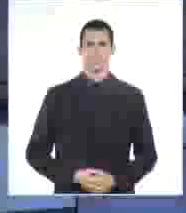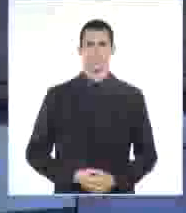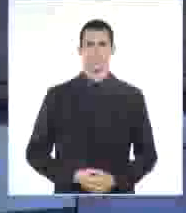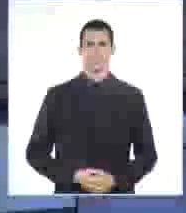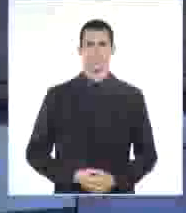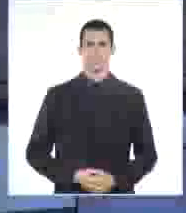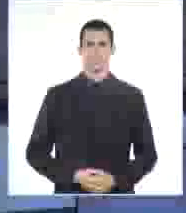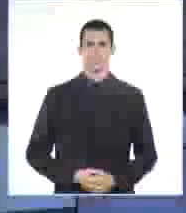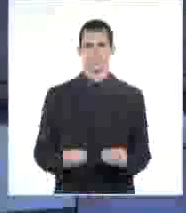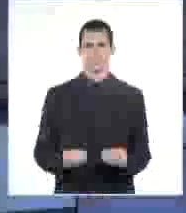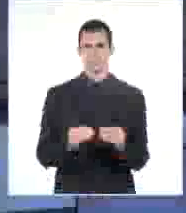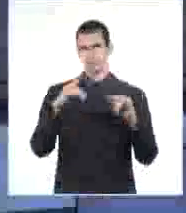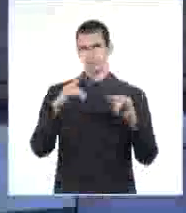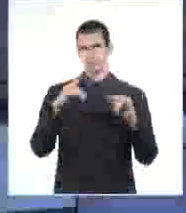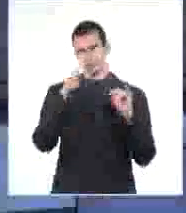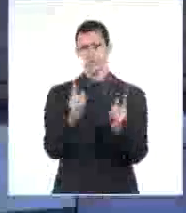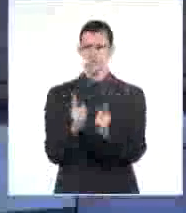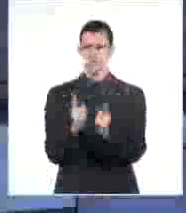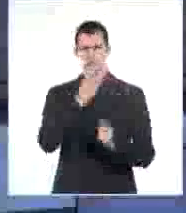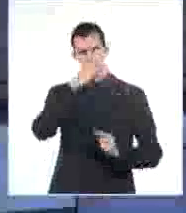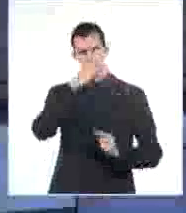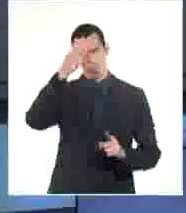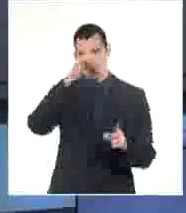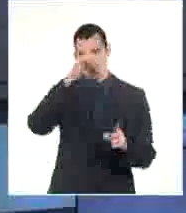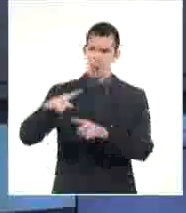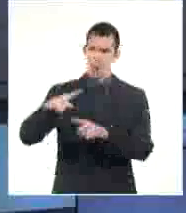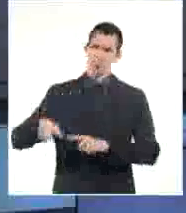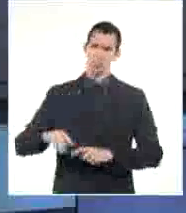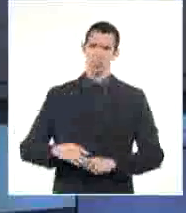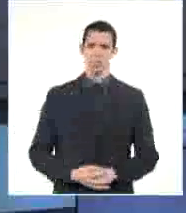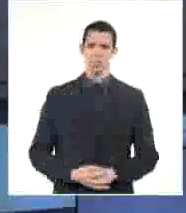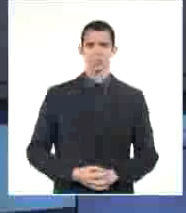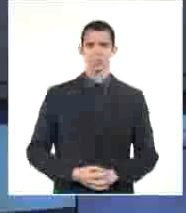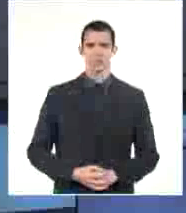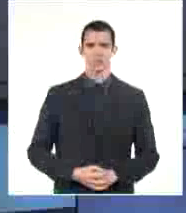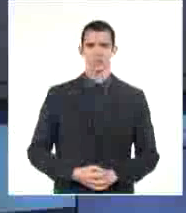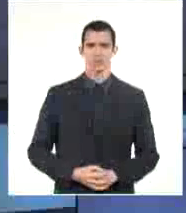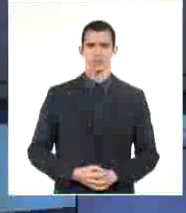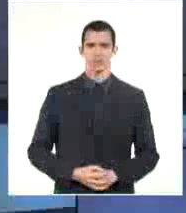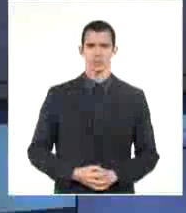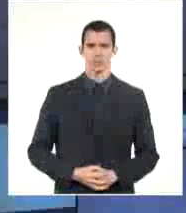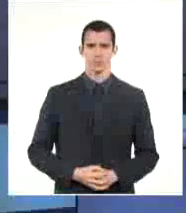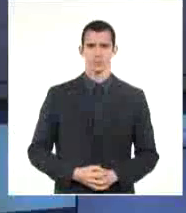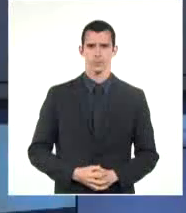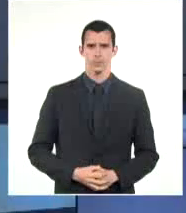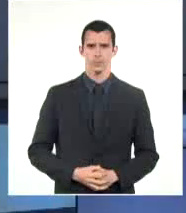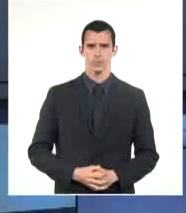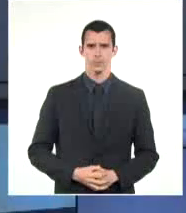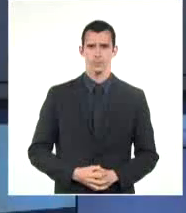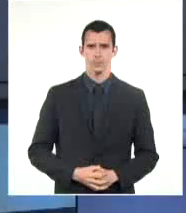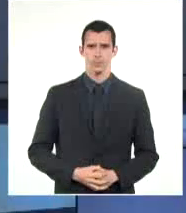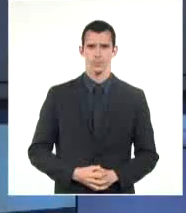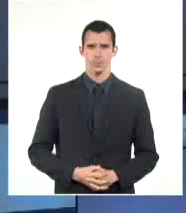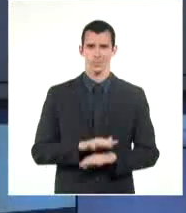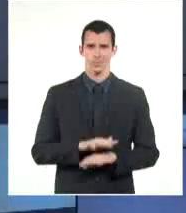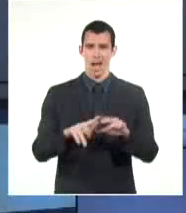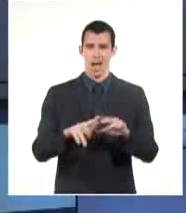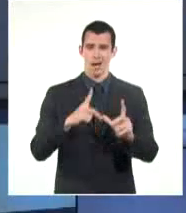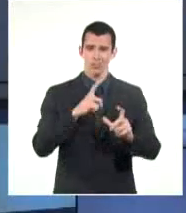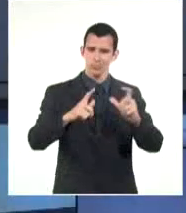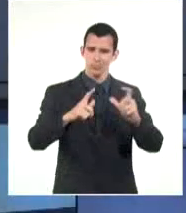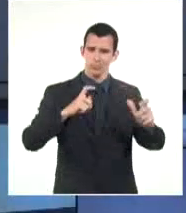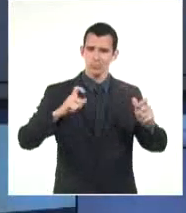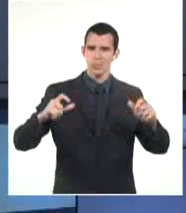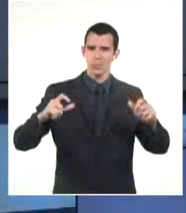Tiempo para nuestro rápido repaso por otras informaciones del ámbito nacional. La 62 campaña nacional de vacunación antipolio